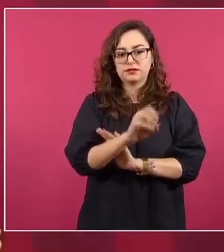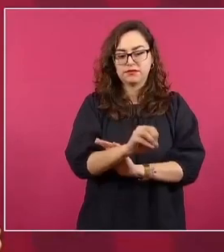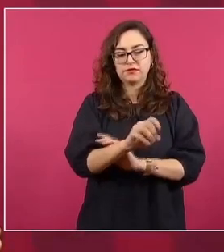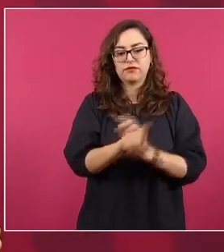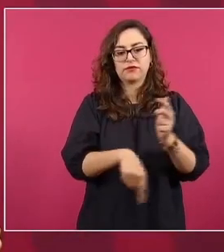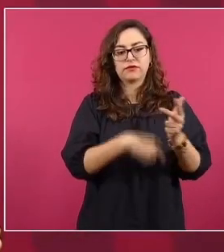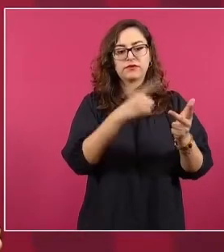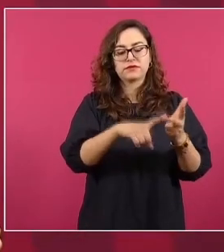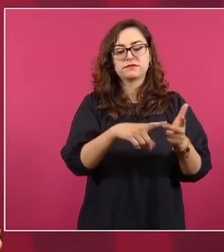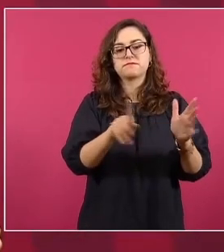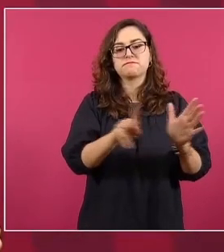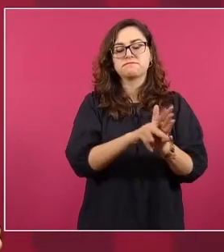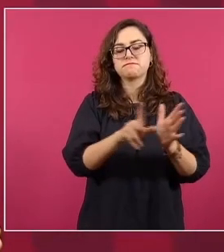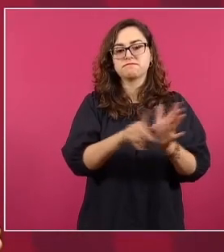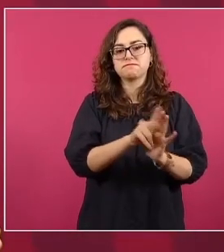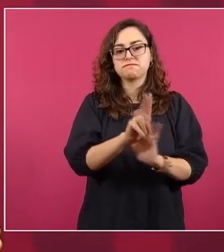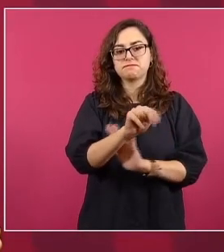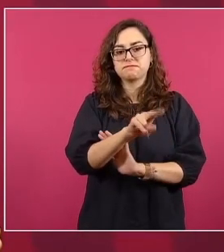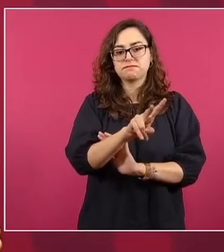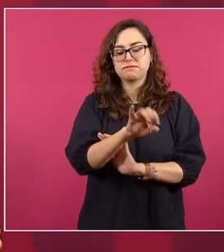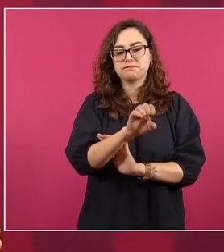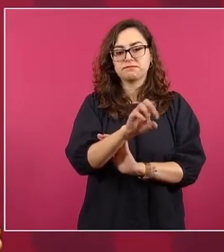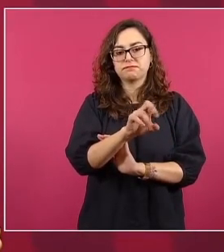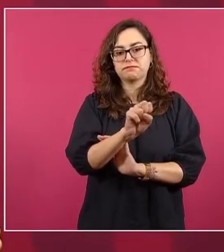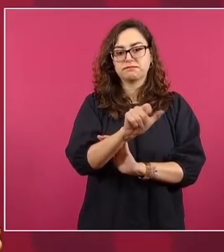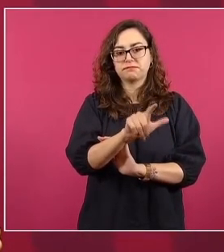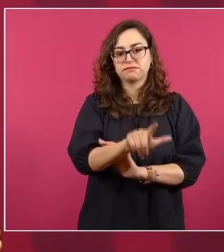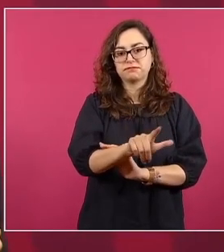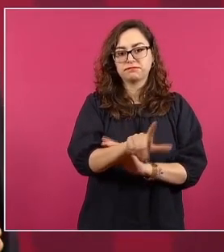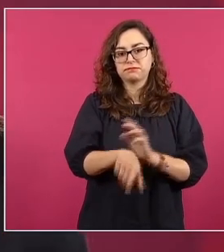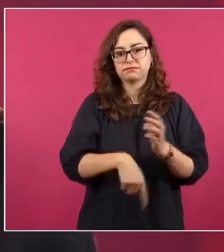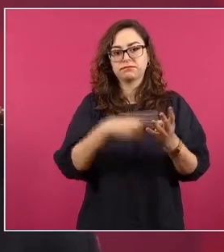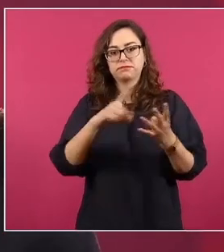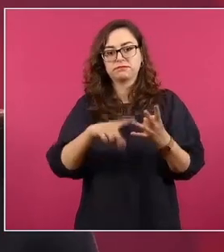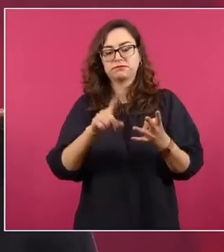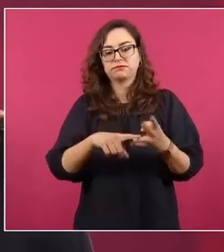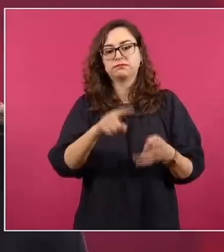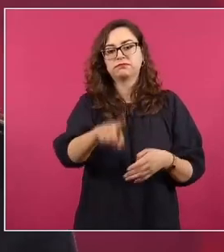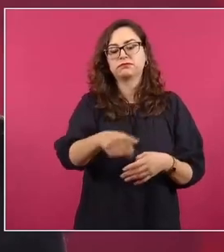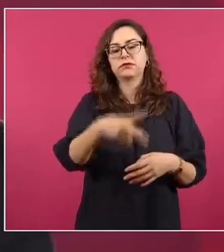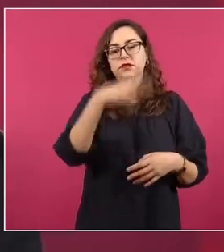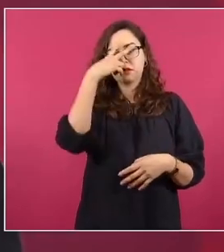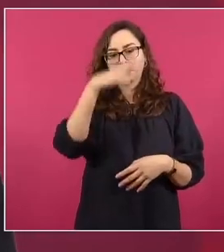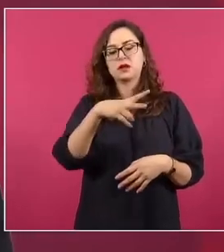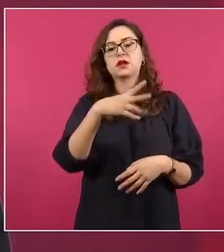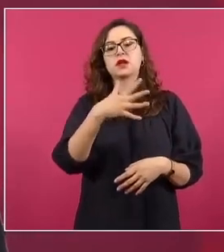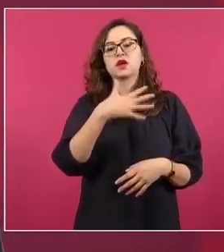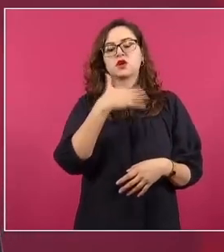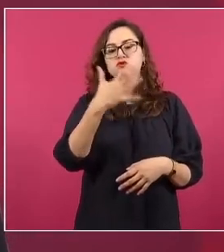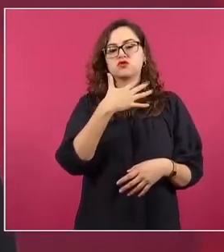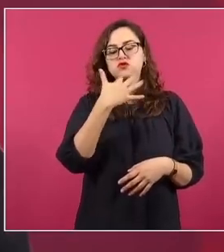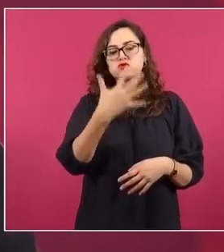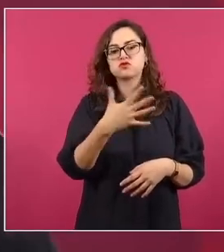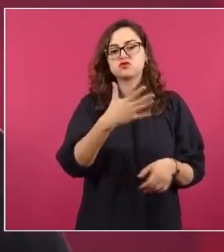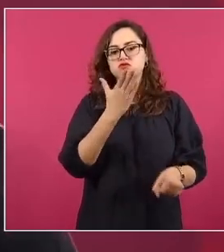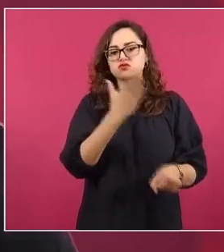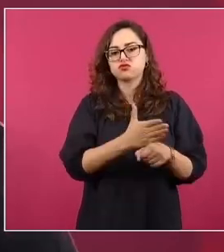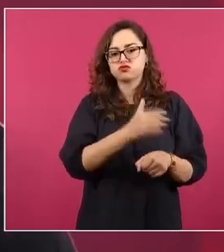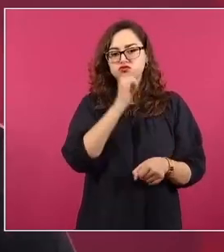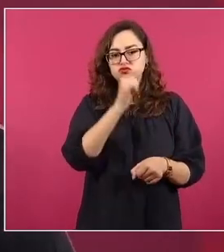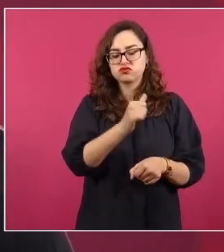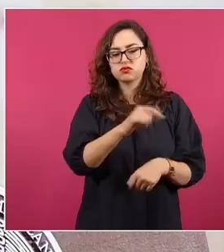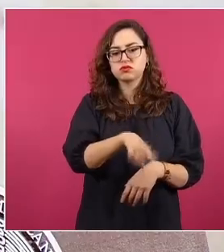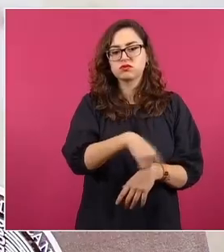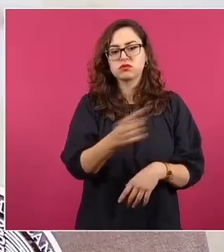El Periódico, El Universal, Mexicanos a favor de la corrupción y la impunidad, América Arrangel, diputada federal